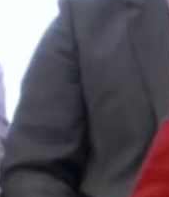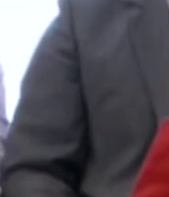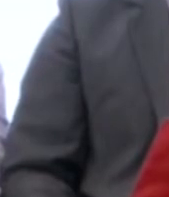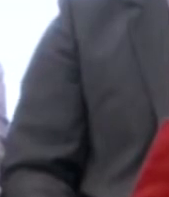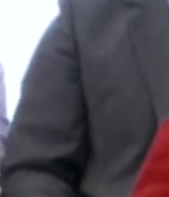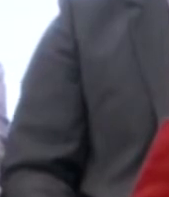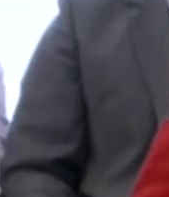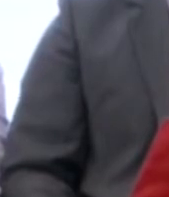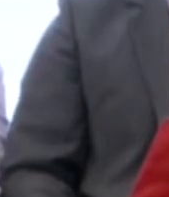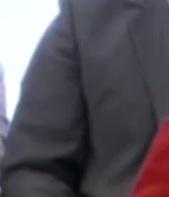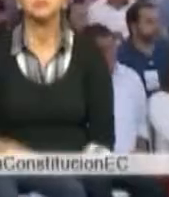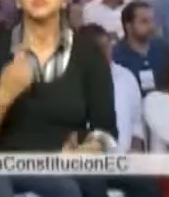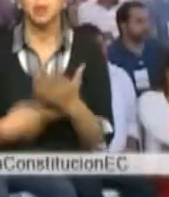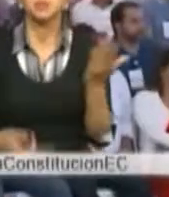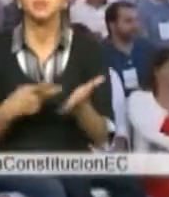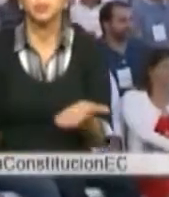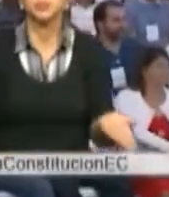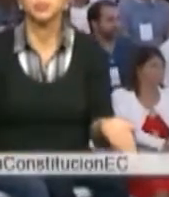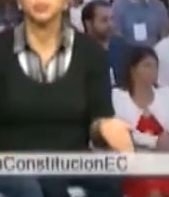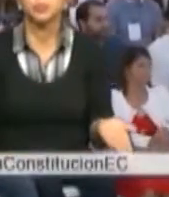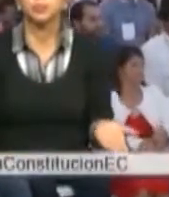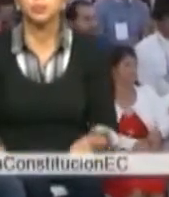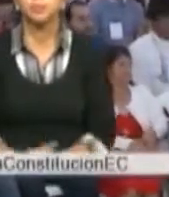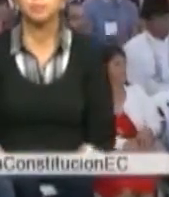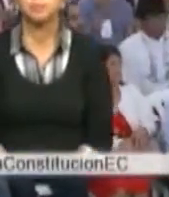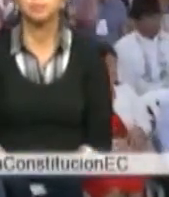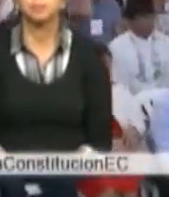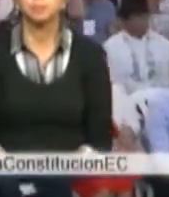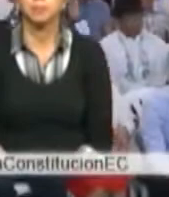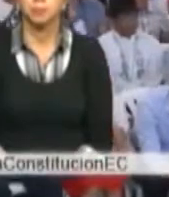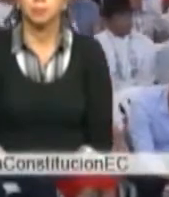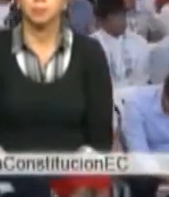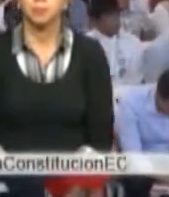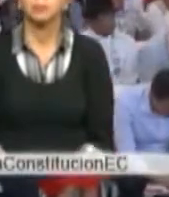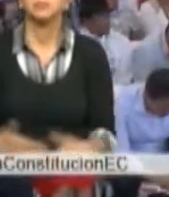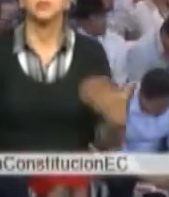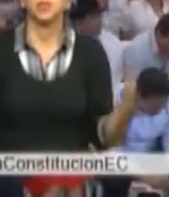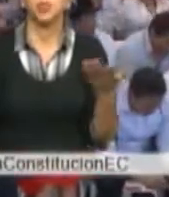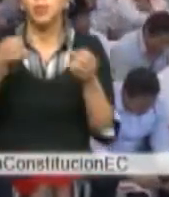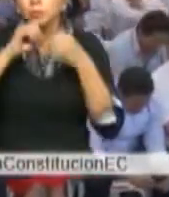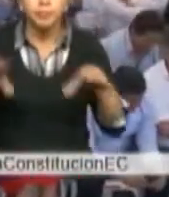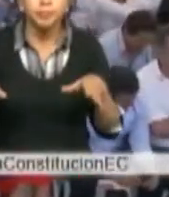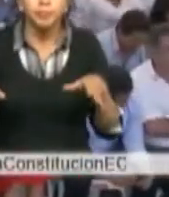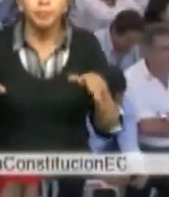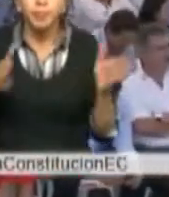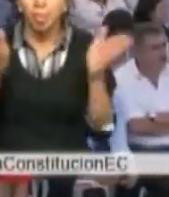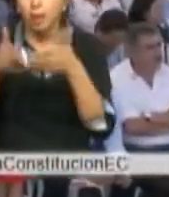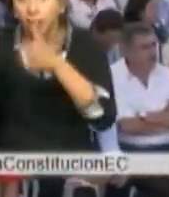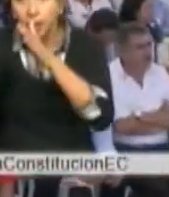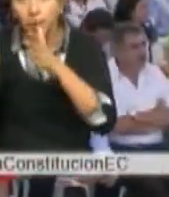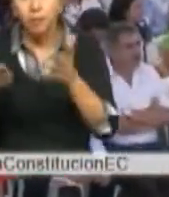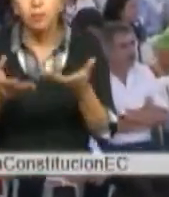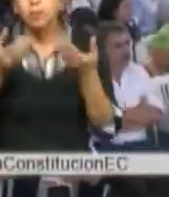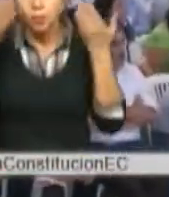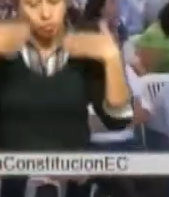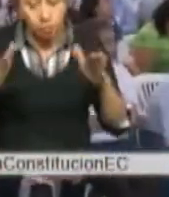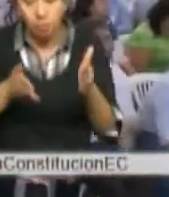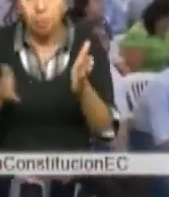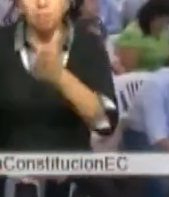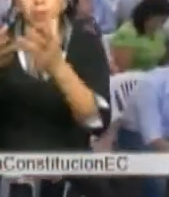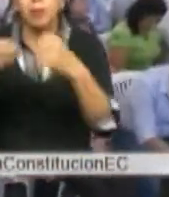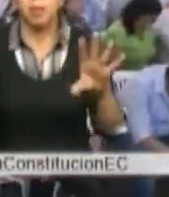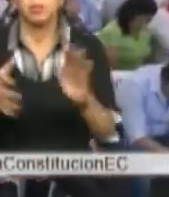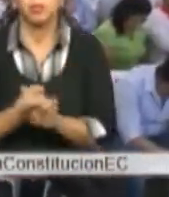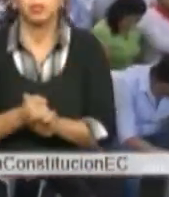deba tomar la justicia. Más de 5.000 personas asistieron al evento, que contó con la presencia de asambleístas, exlegisladores